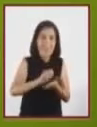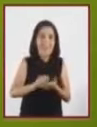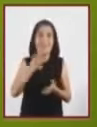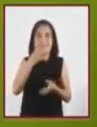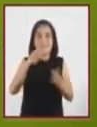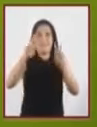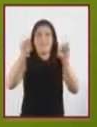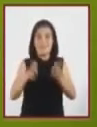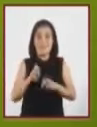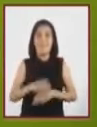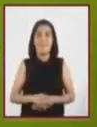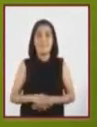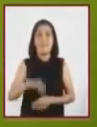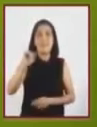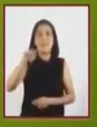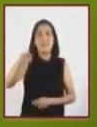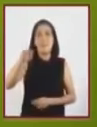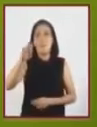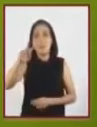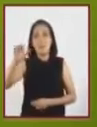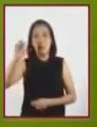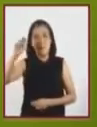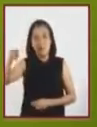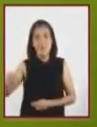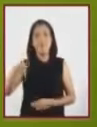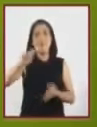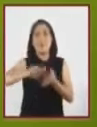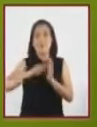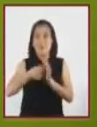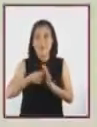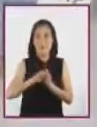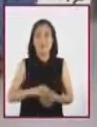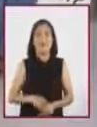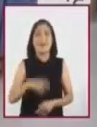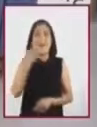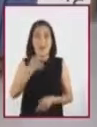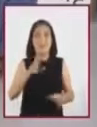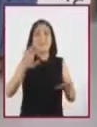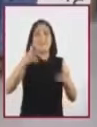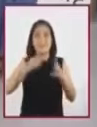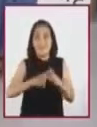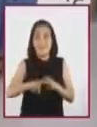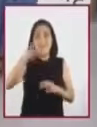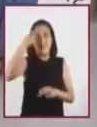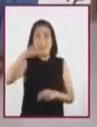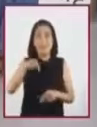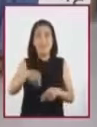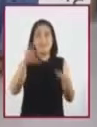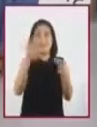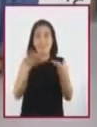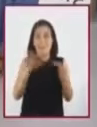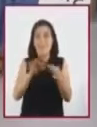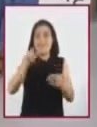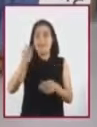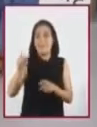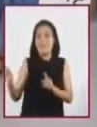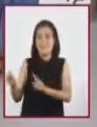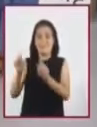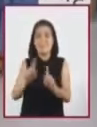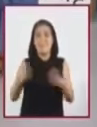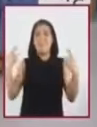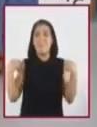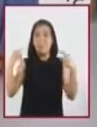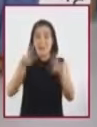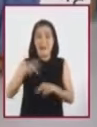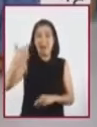partir del tema. Innovaciones técnicas. ¡Comenzamos! Para hablar de este tema se encuentran con nosotros las profesoras